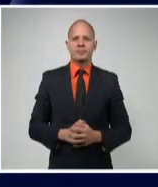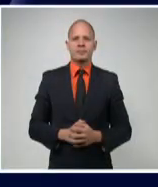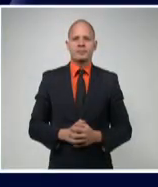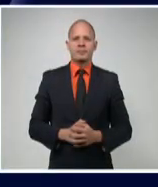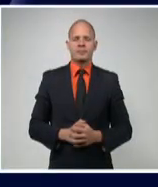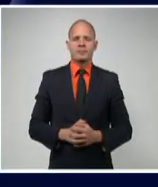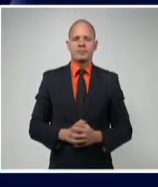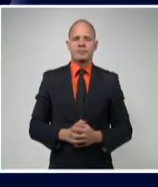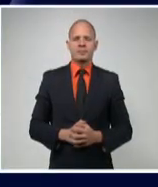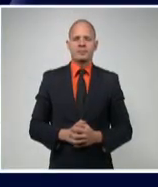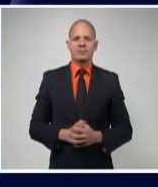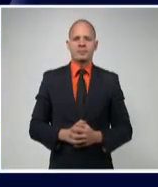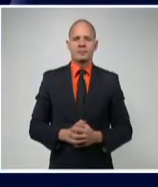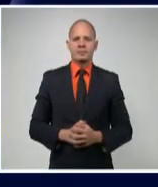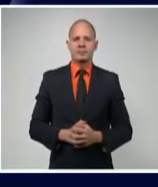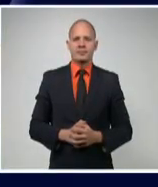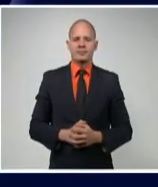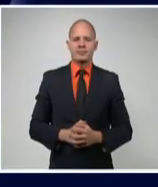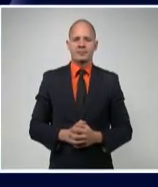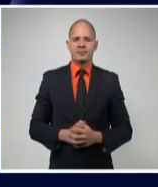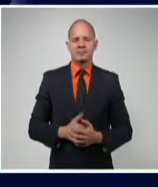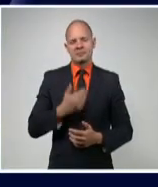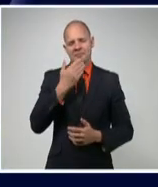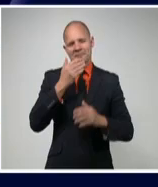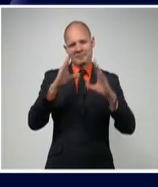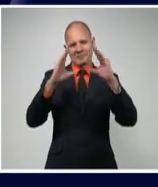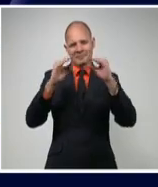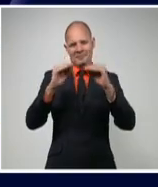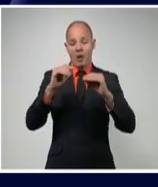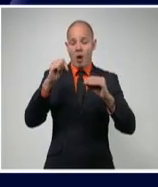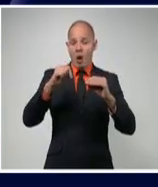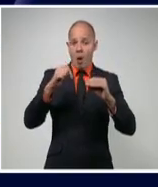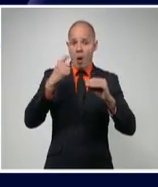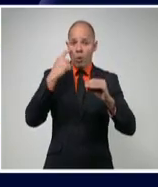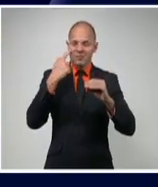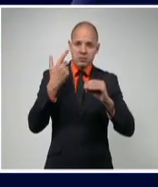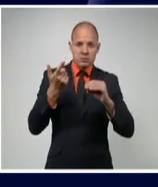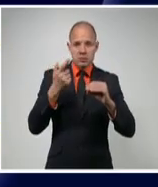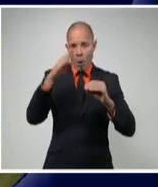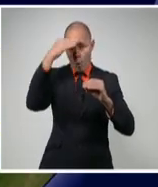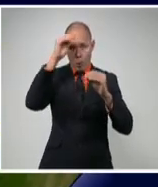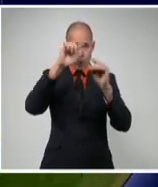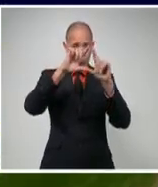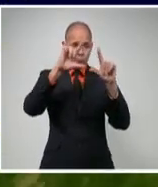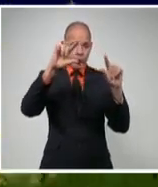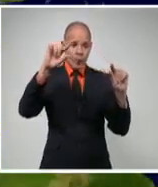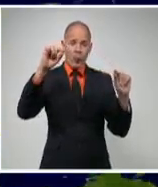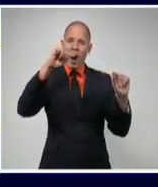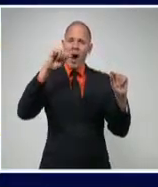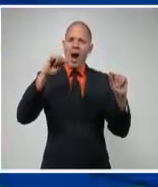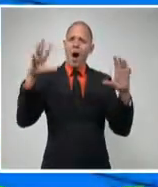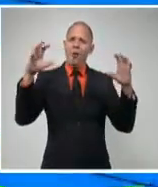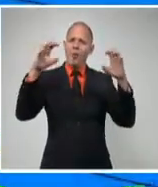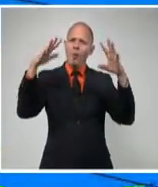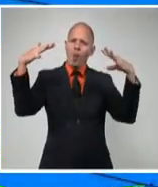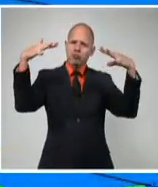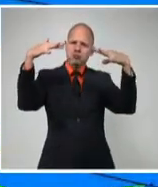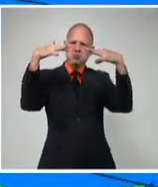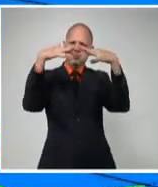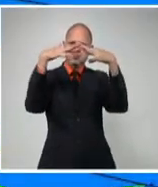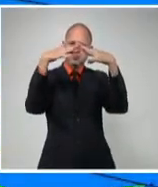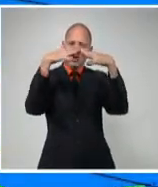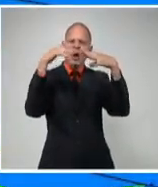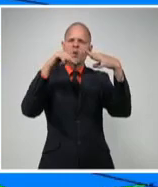Buenas noches. Hoy hemos tenido predominio de nublados con aisladas lluvias en gran parte de nuestro país y esto se debe a la presencia de una